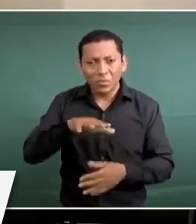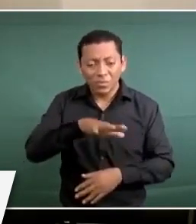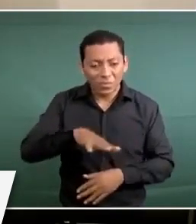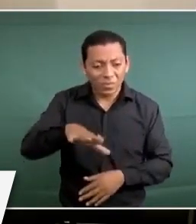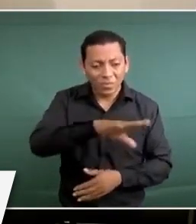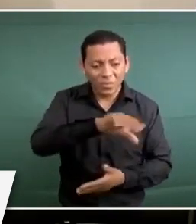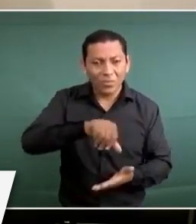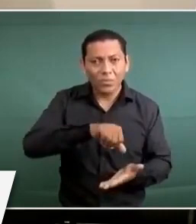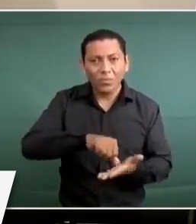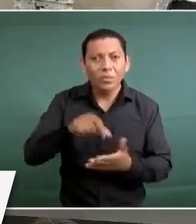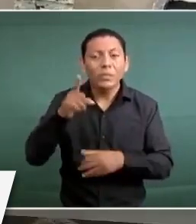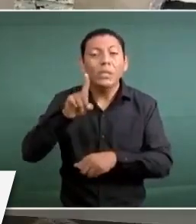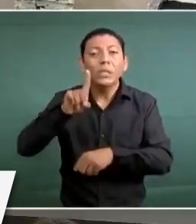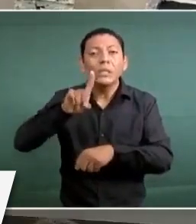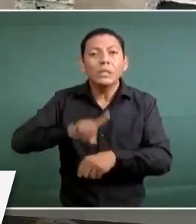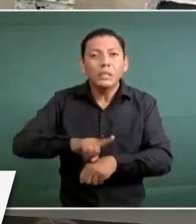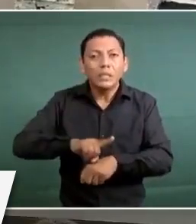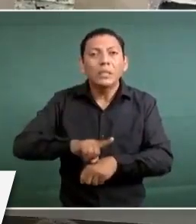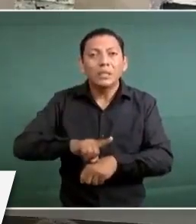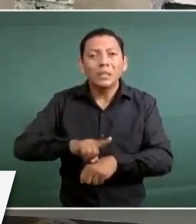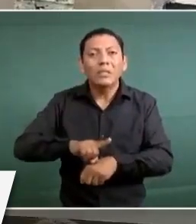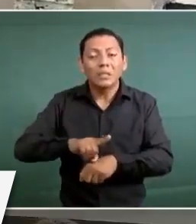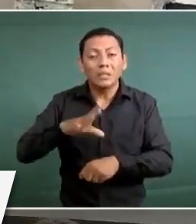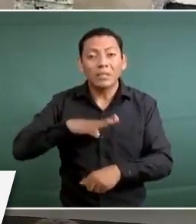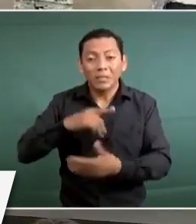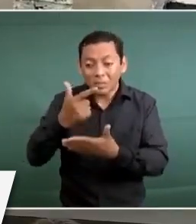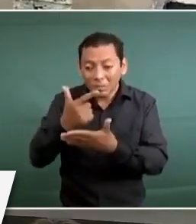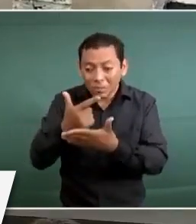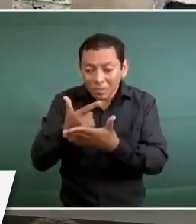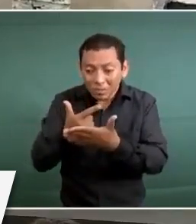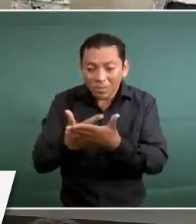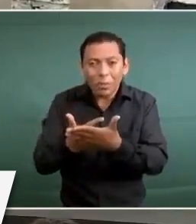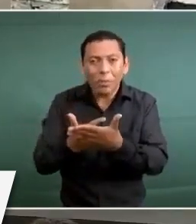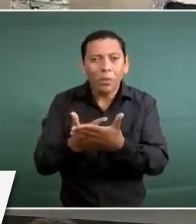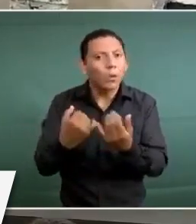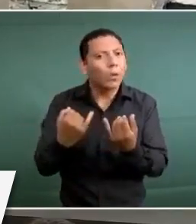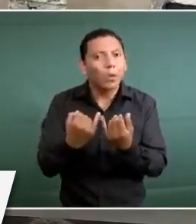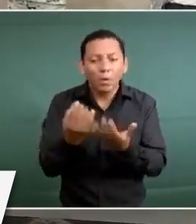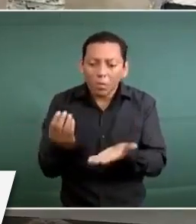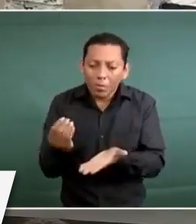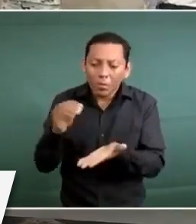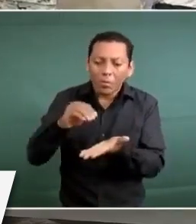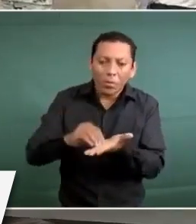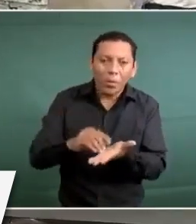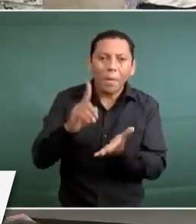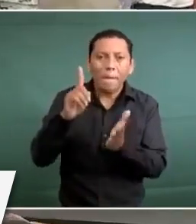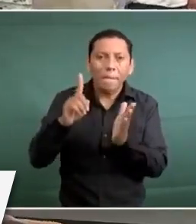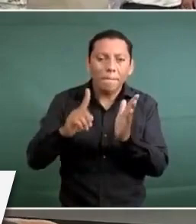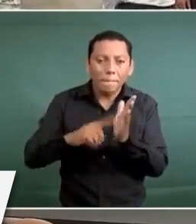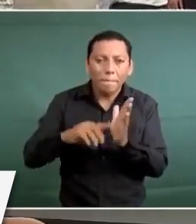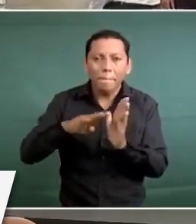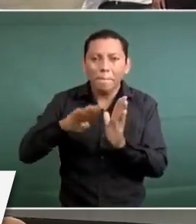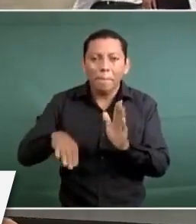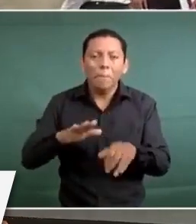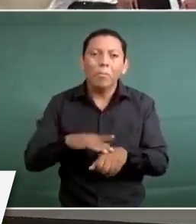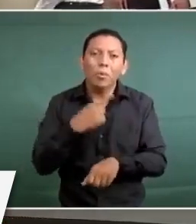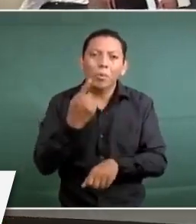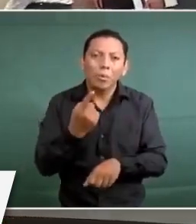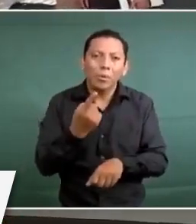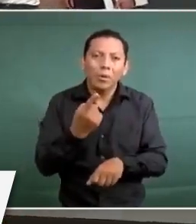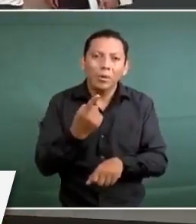es el día que se registran los más de mil fallecidos, porque se hace una